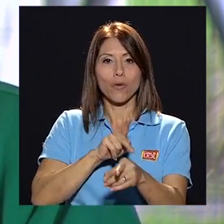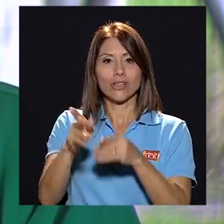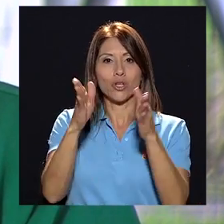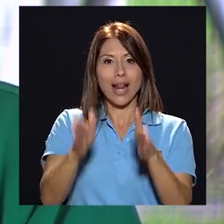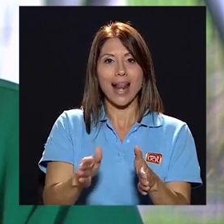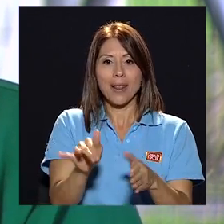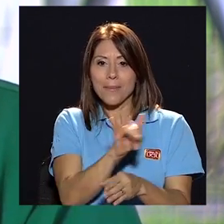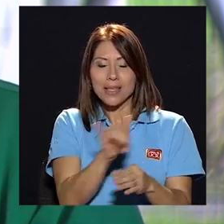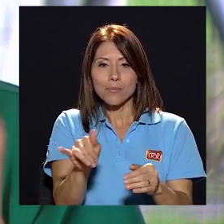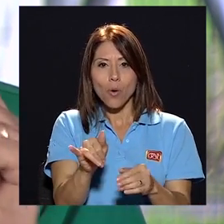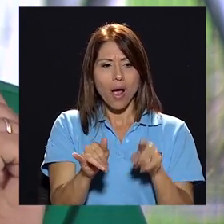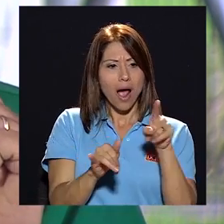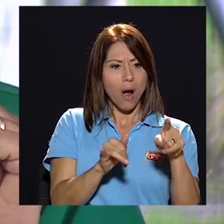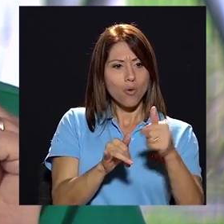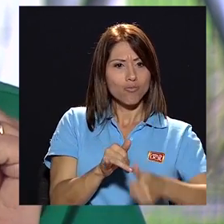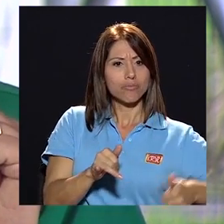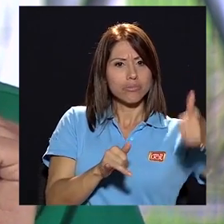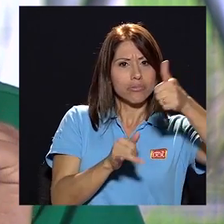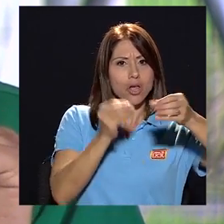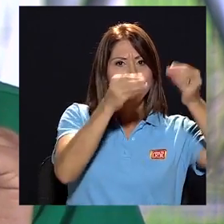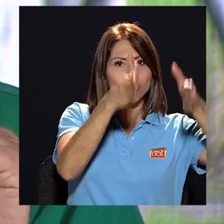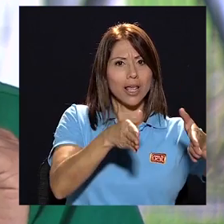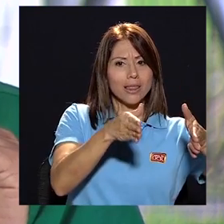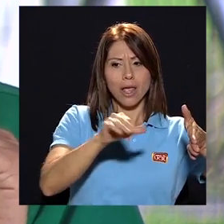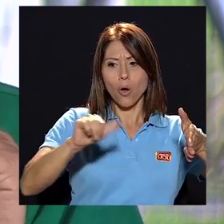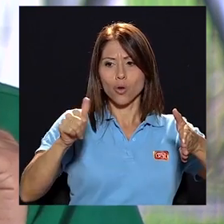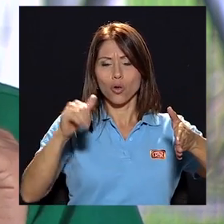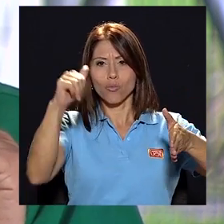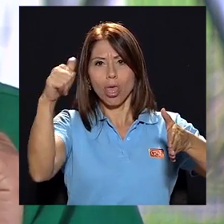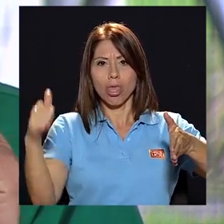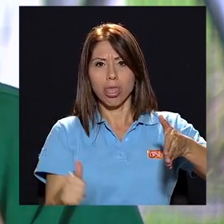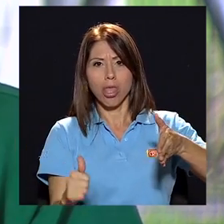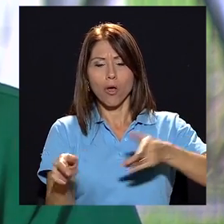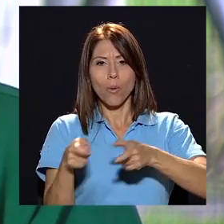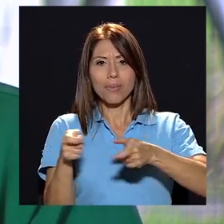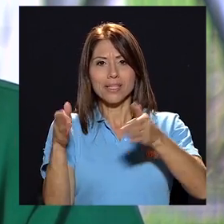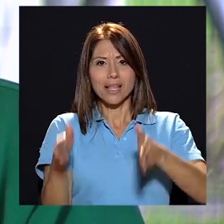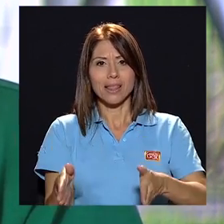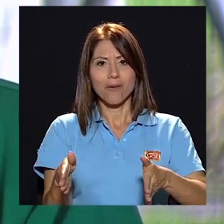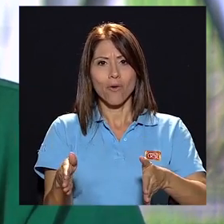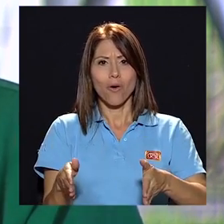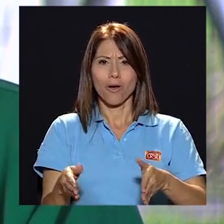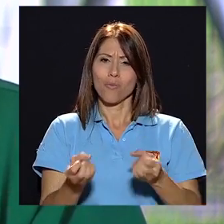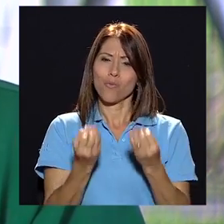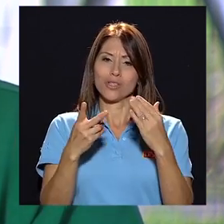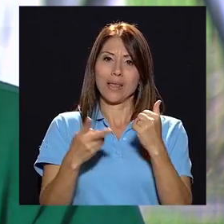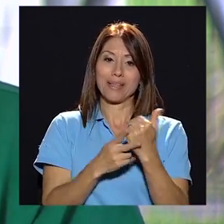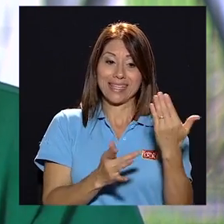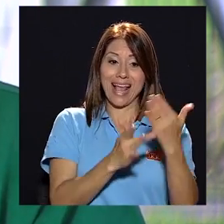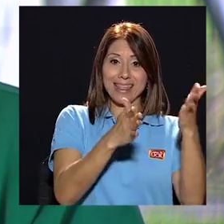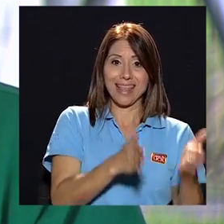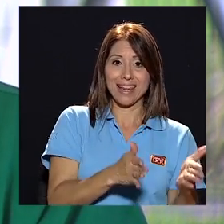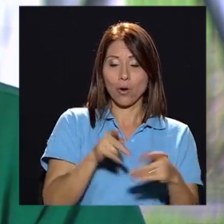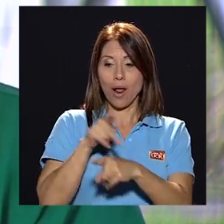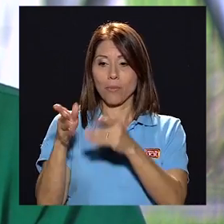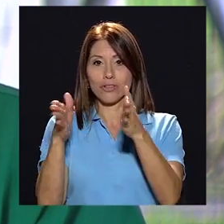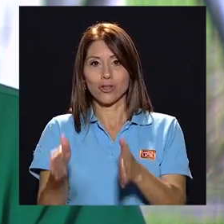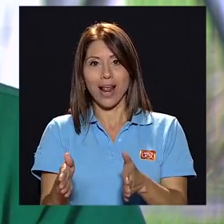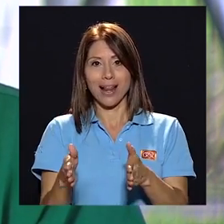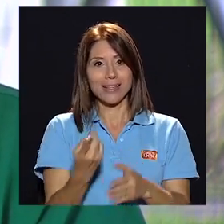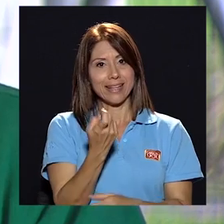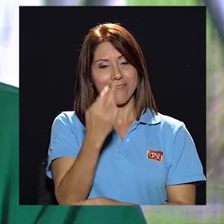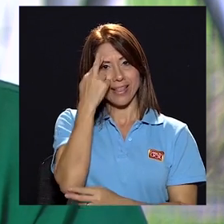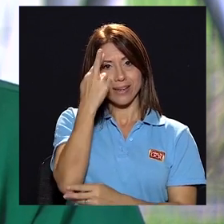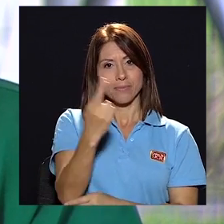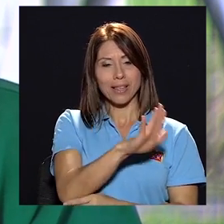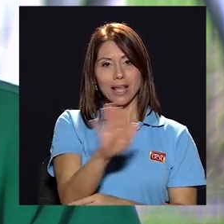potestades legales, a uno se le asciende como docente y al otro se le desciende como administrativo. Y muchas veces, tanto al técnico como al profesional, se les respetan sus derechos